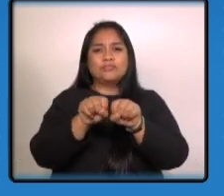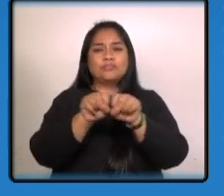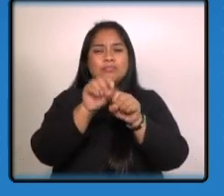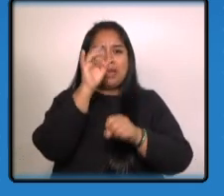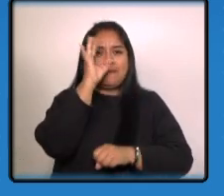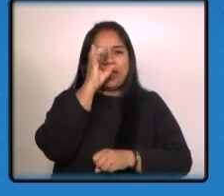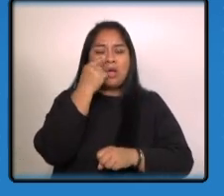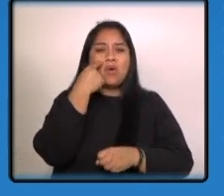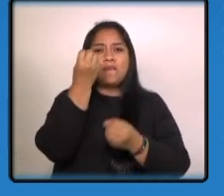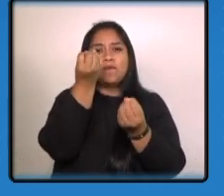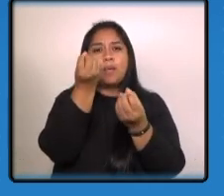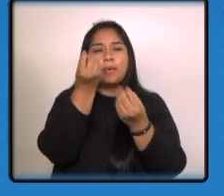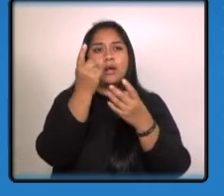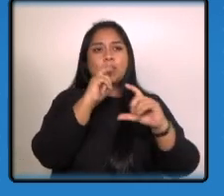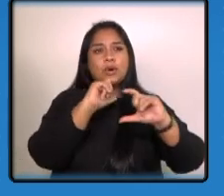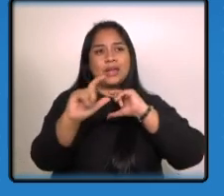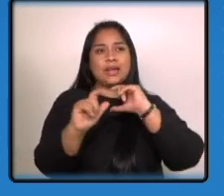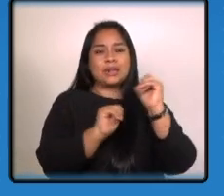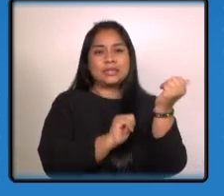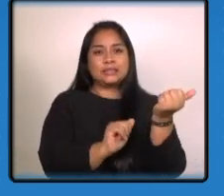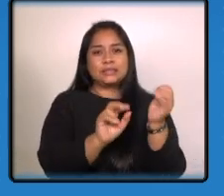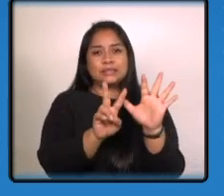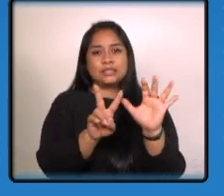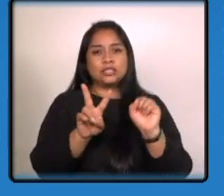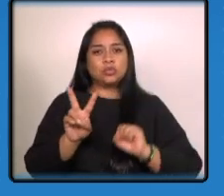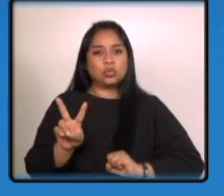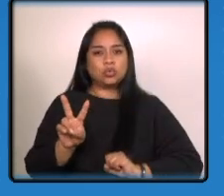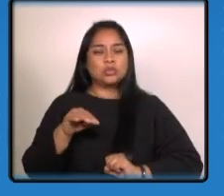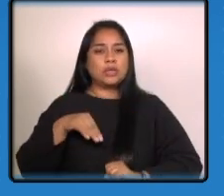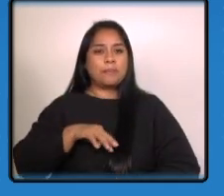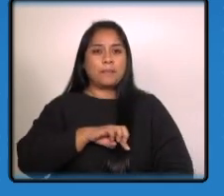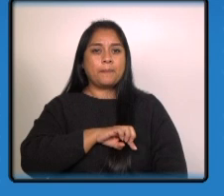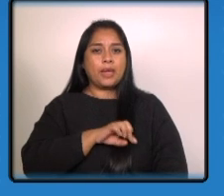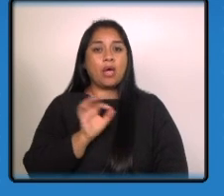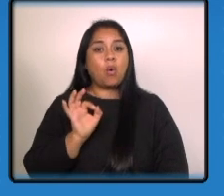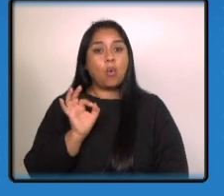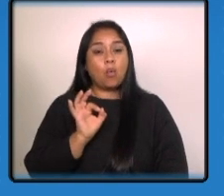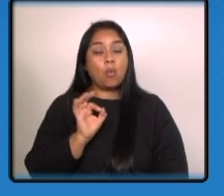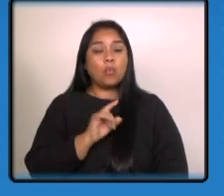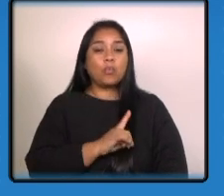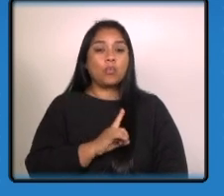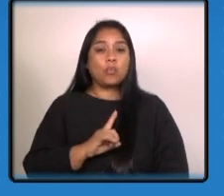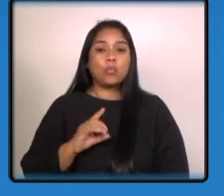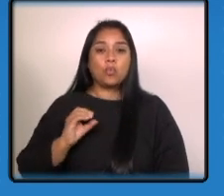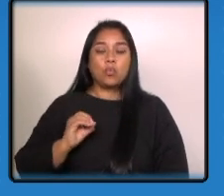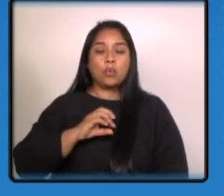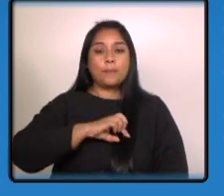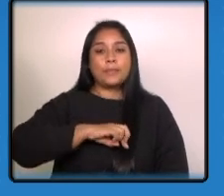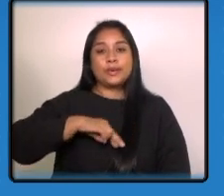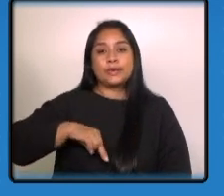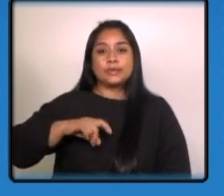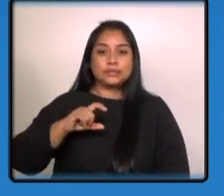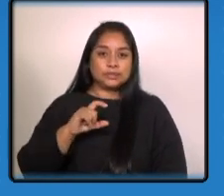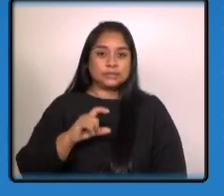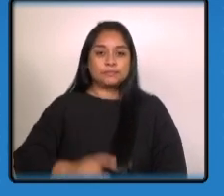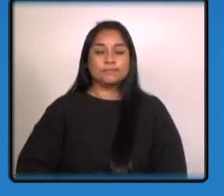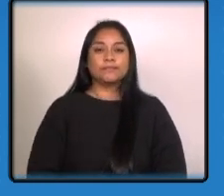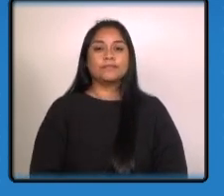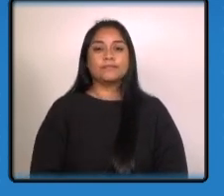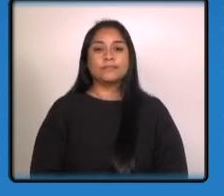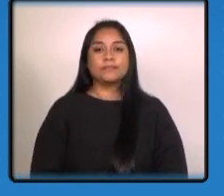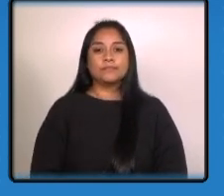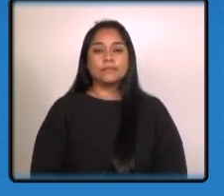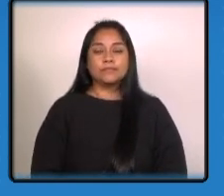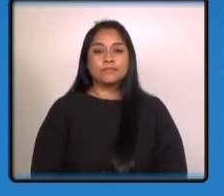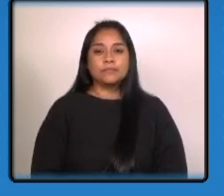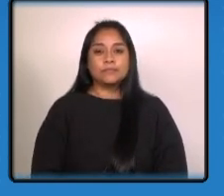cualquier información comunicarse al 1572 del ministerio público o bien al 110 de la policía nacional civil